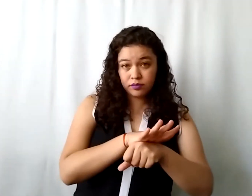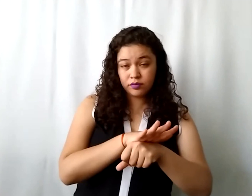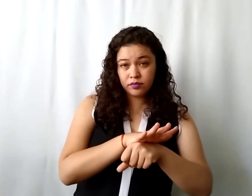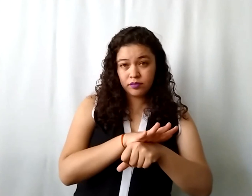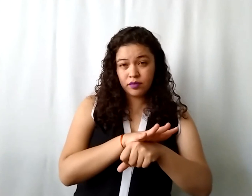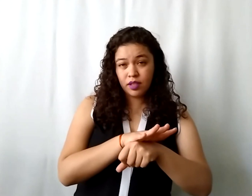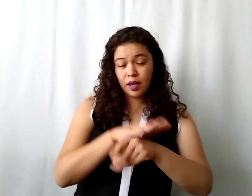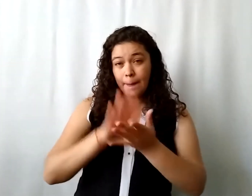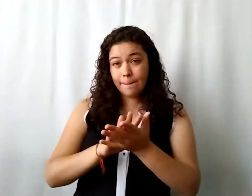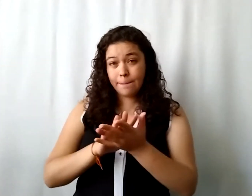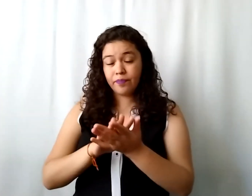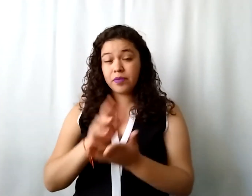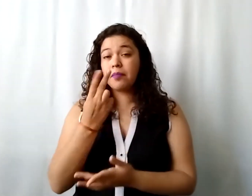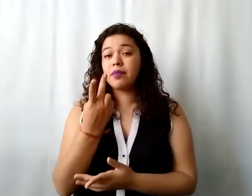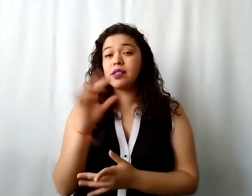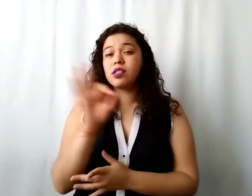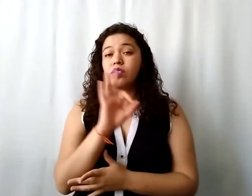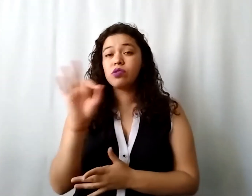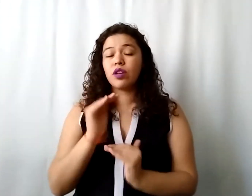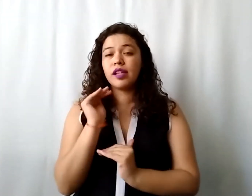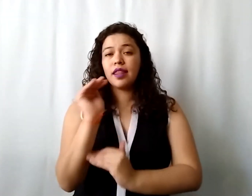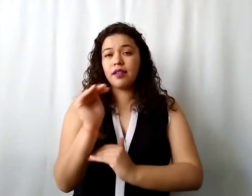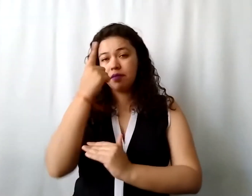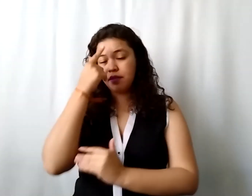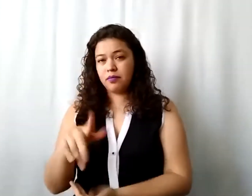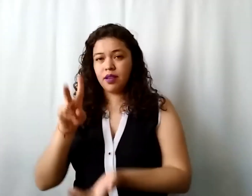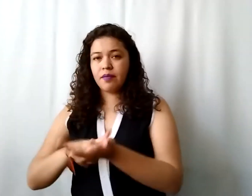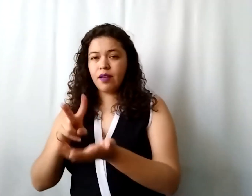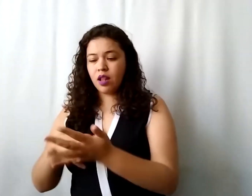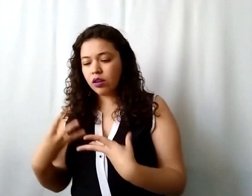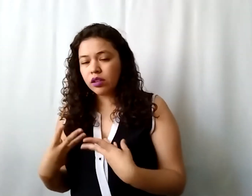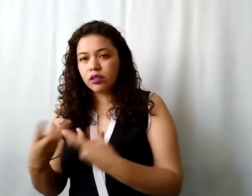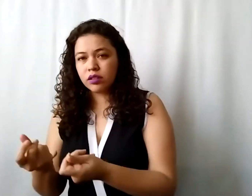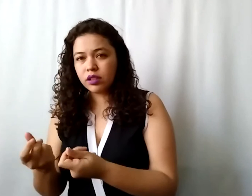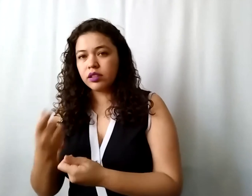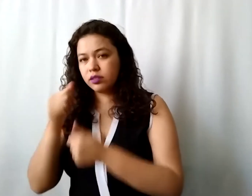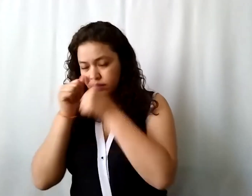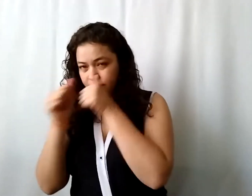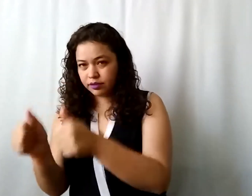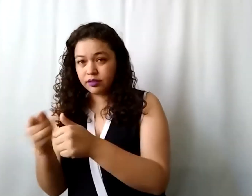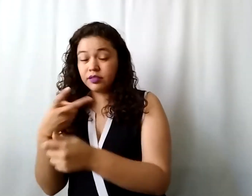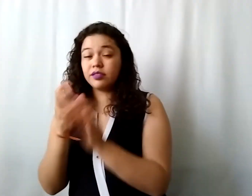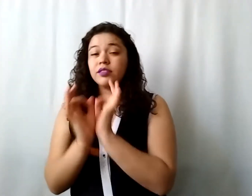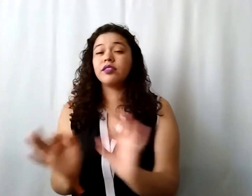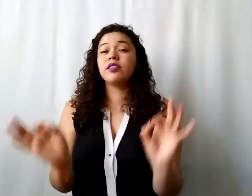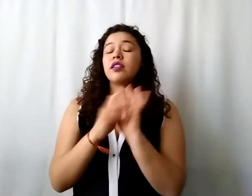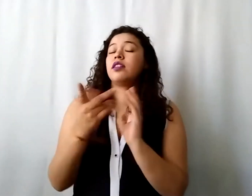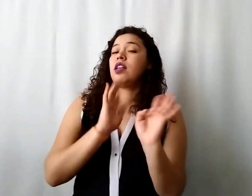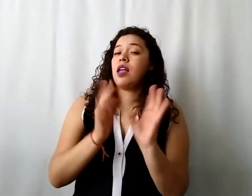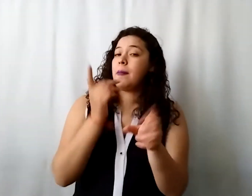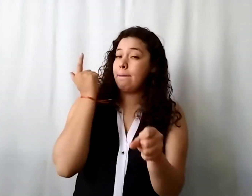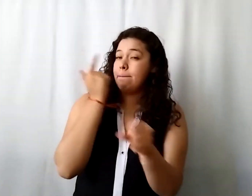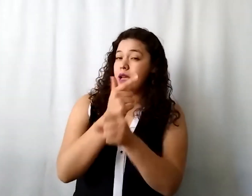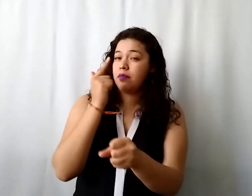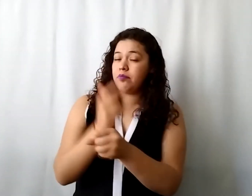superar en un 25% al costo asistencial por eso es importante que ustedes tengan bien identificados todas